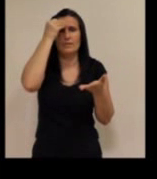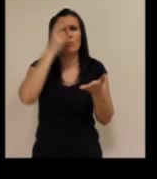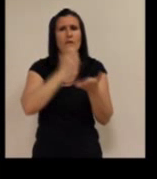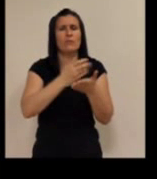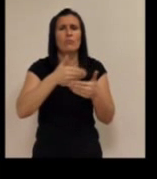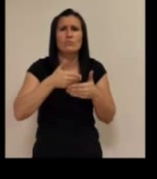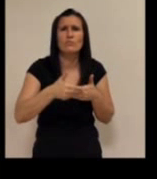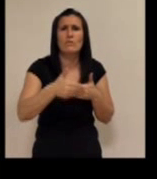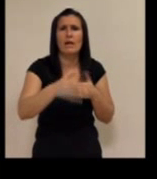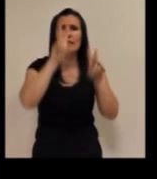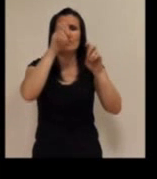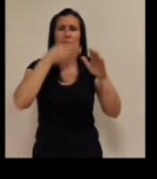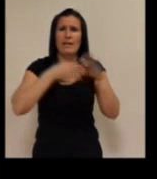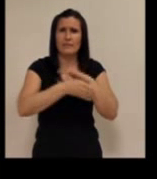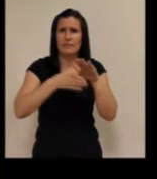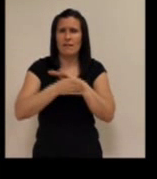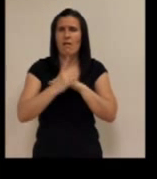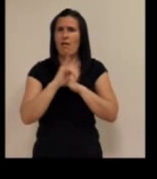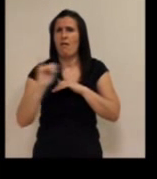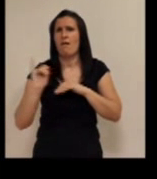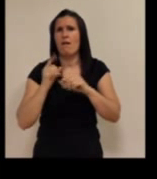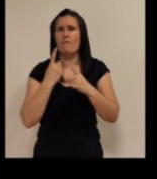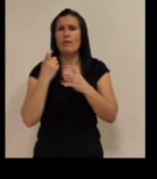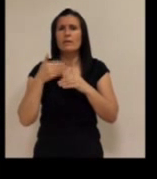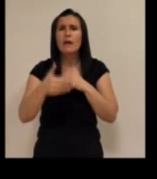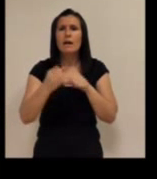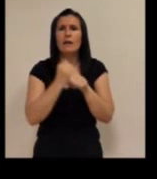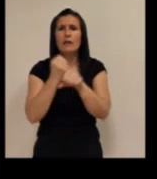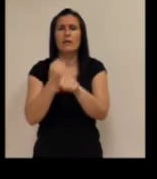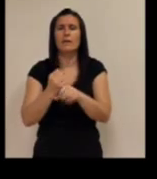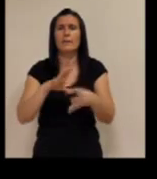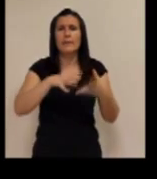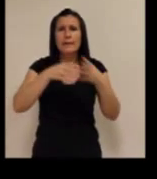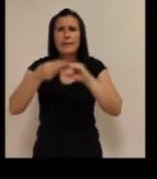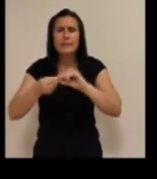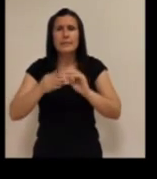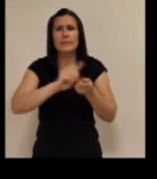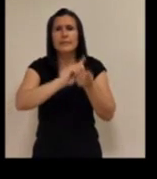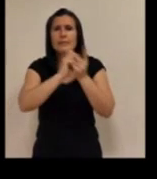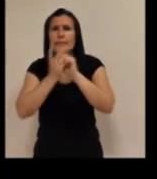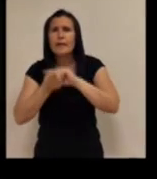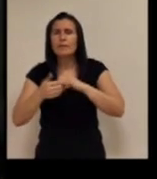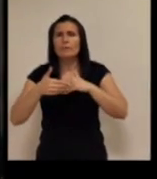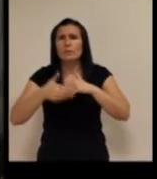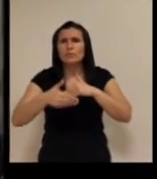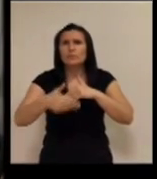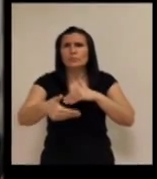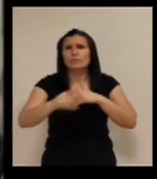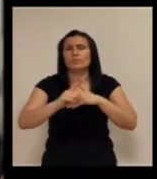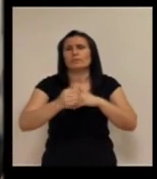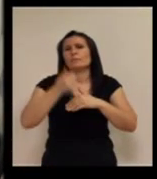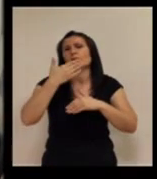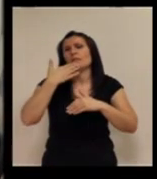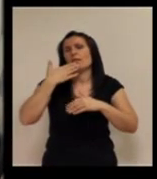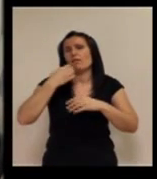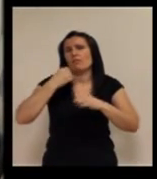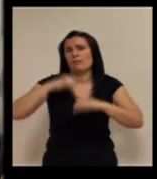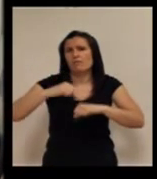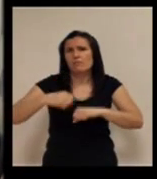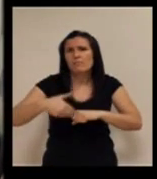grande por delante en estos años referente al tema de la accesibilidad y por el cambio y la modificación de usuarios que vamos a tener